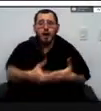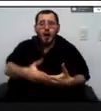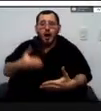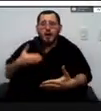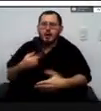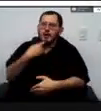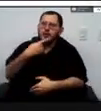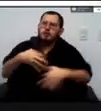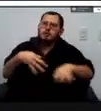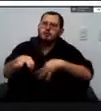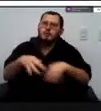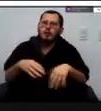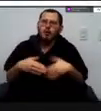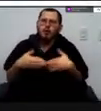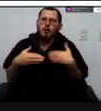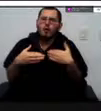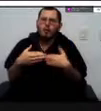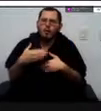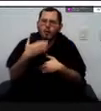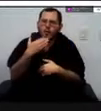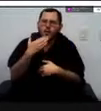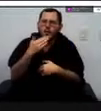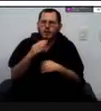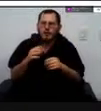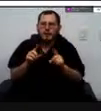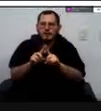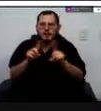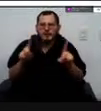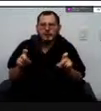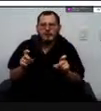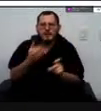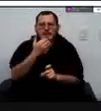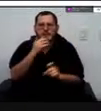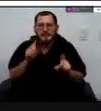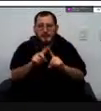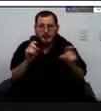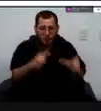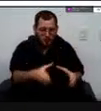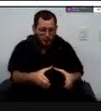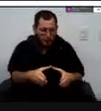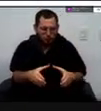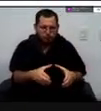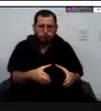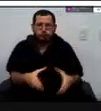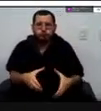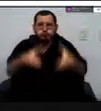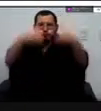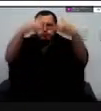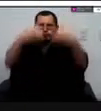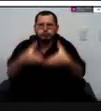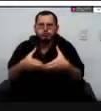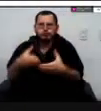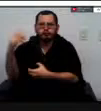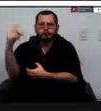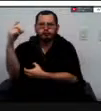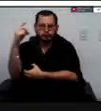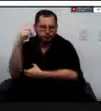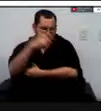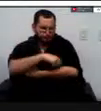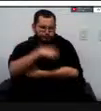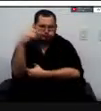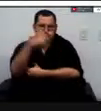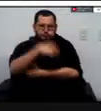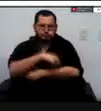mencionaban sobre el accionar para colocar unos tubos petroleros alguna persona lo mencionaba